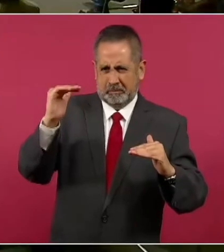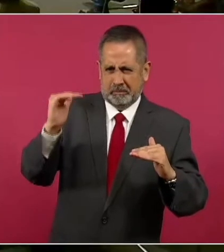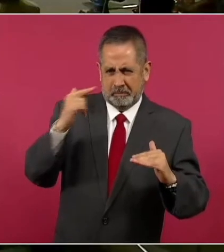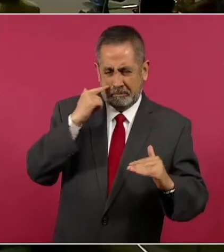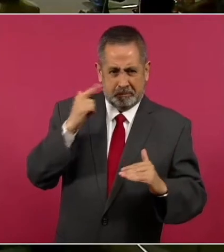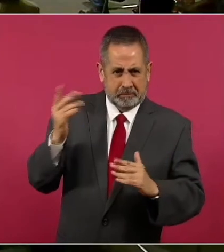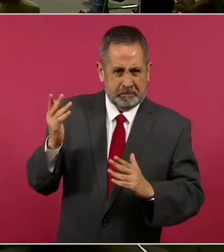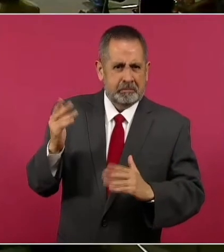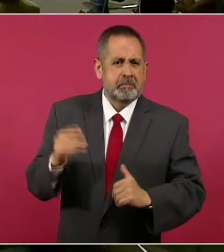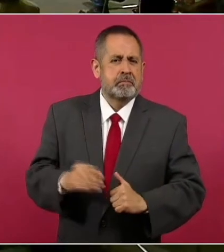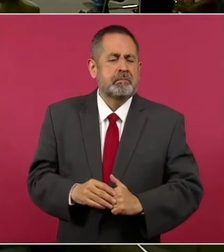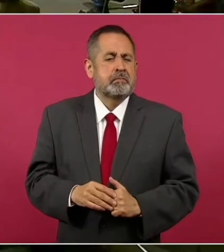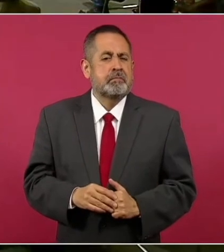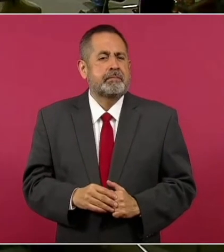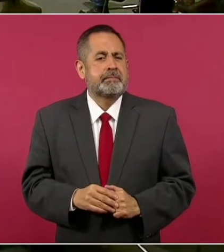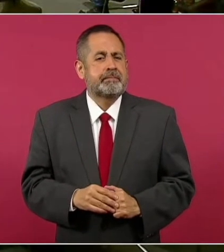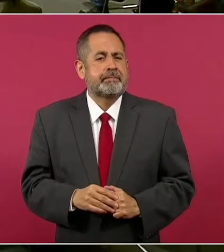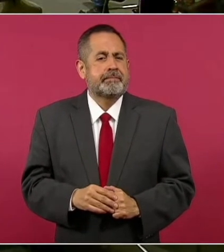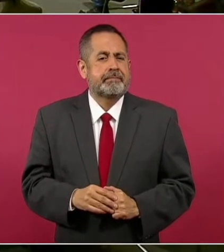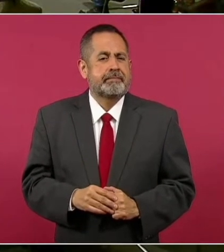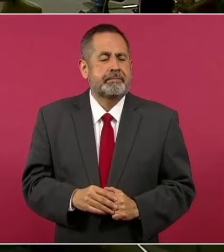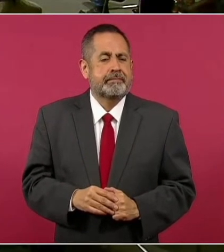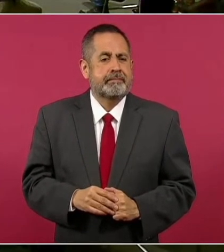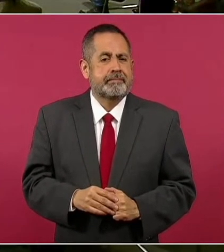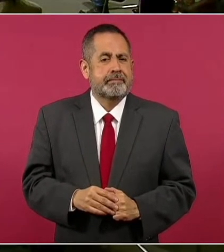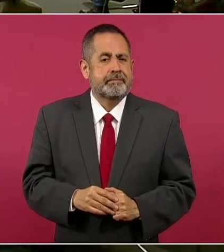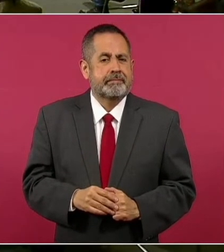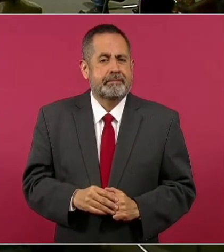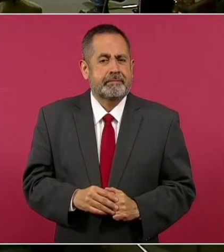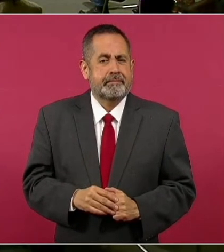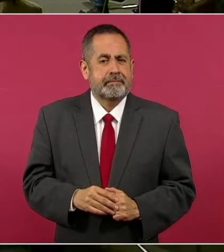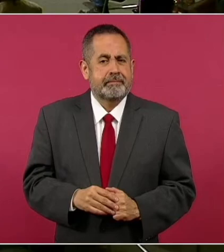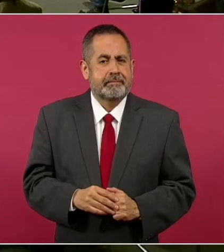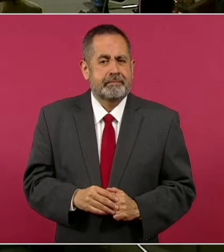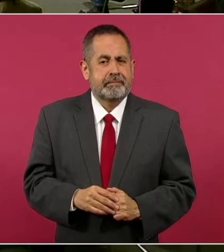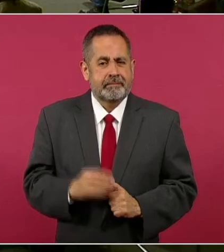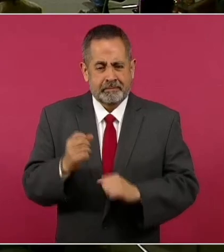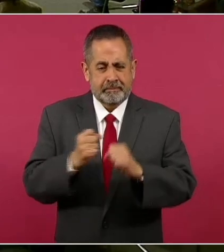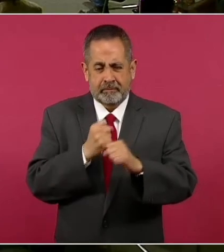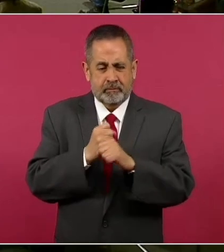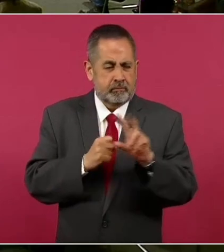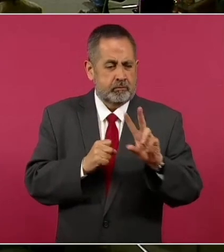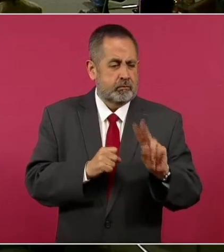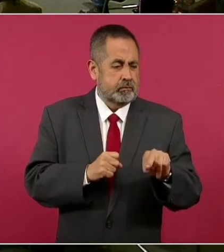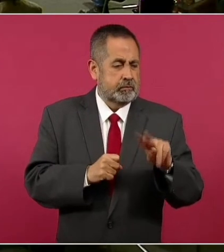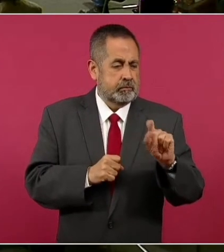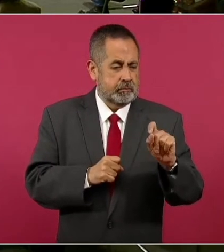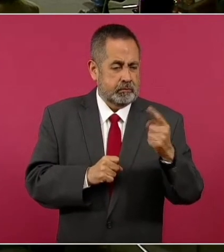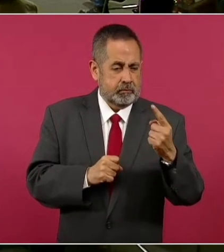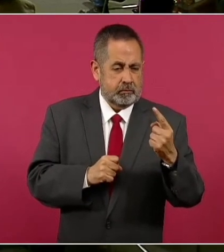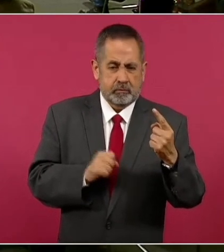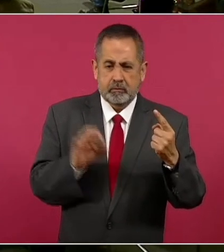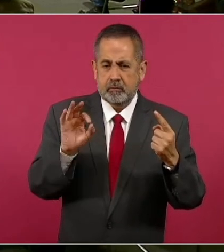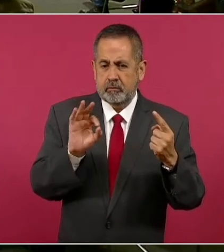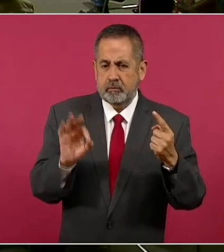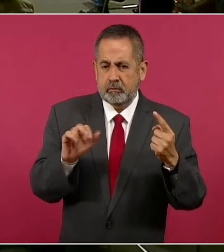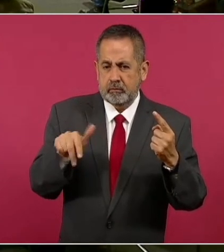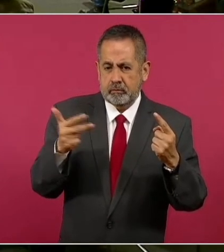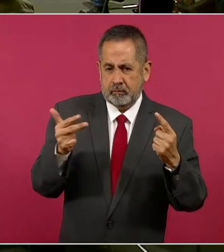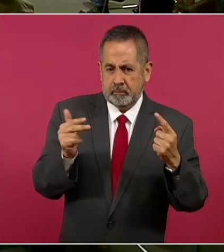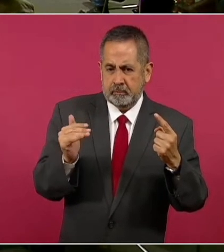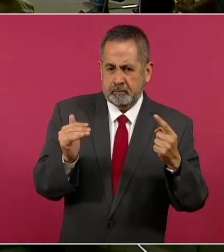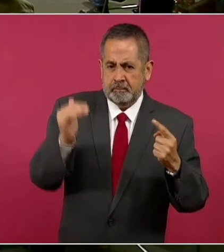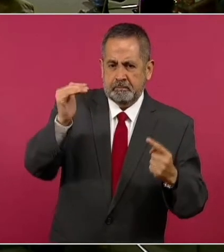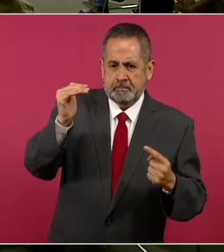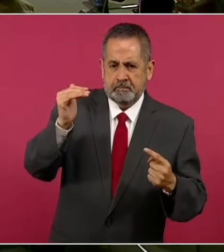2021, pero esa